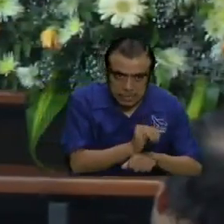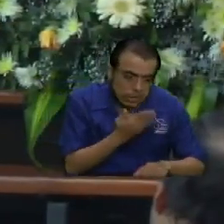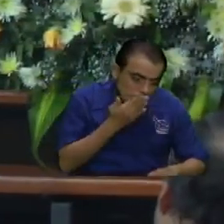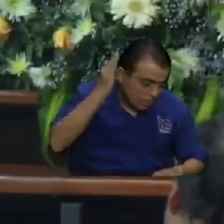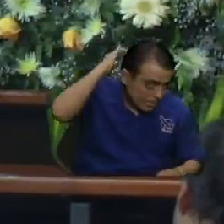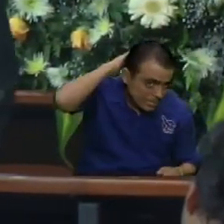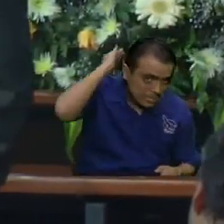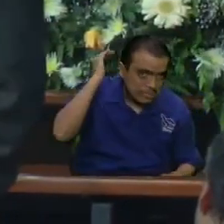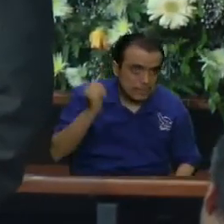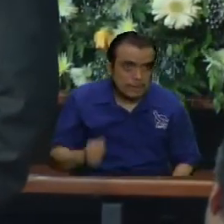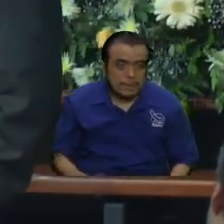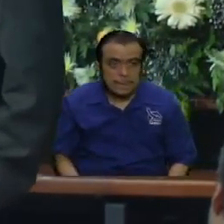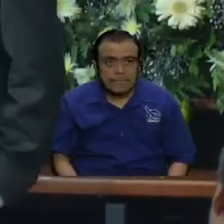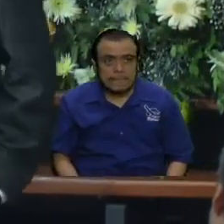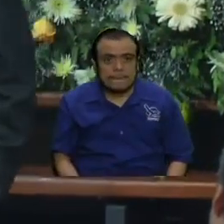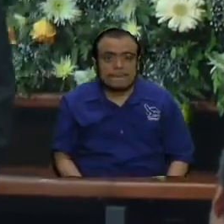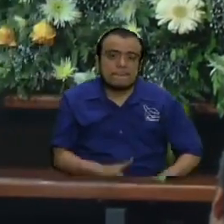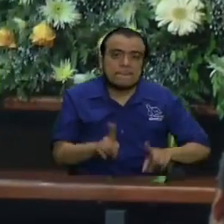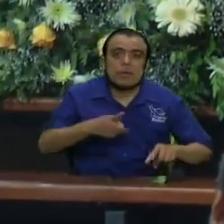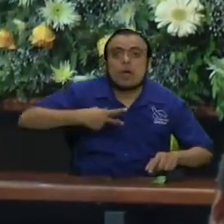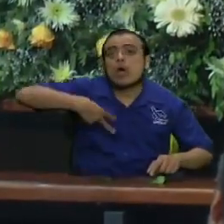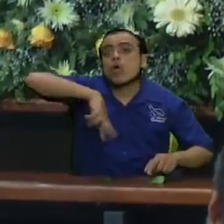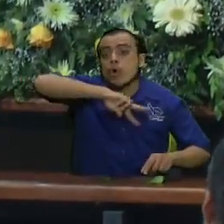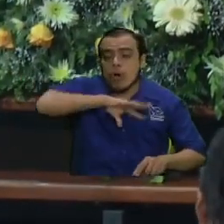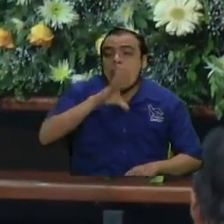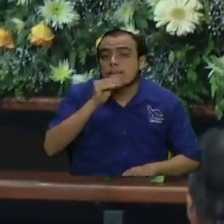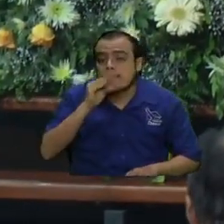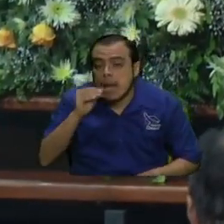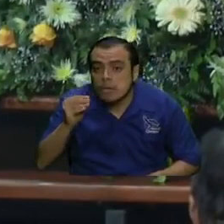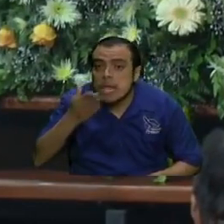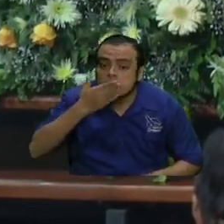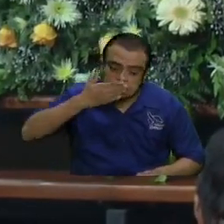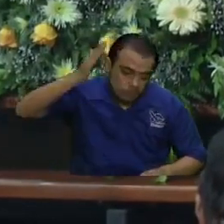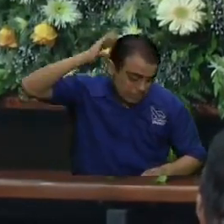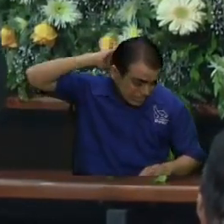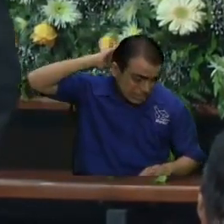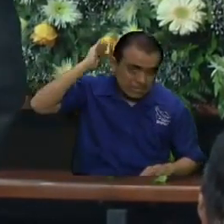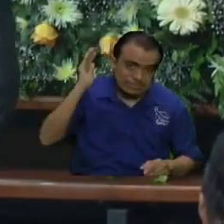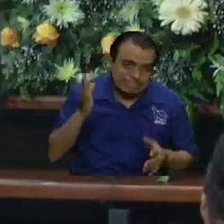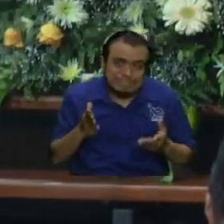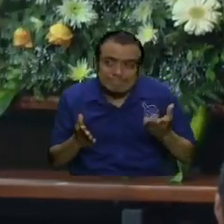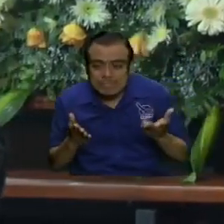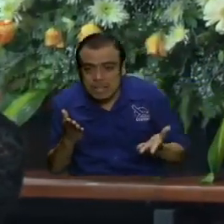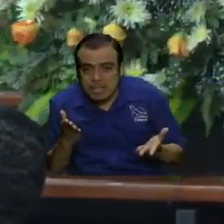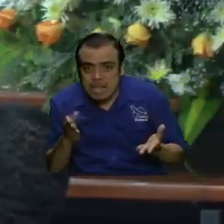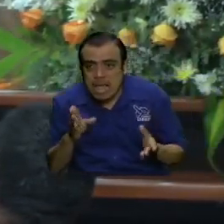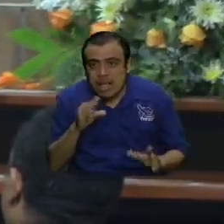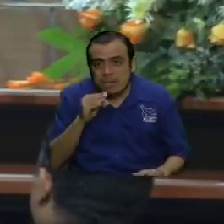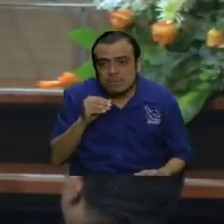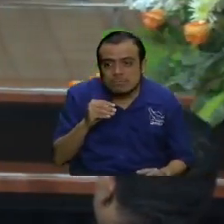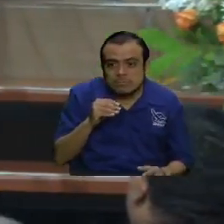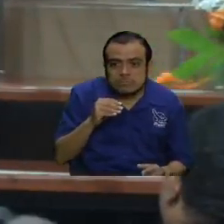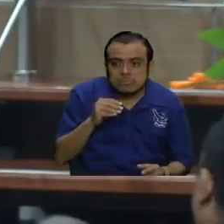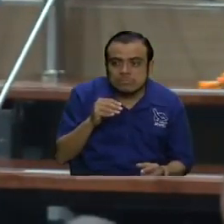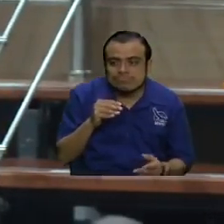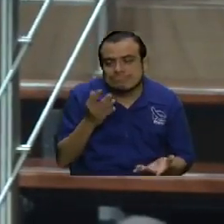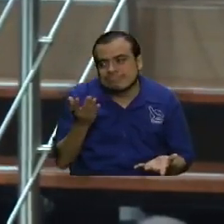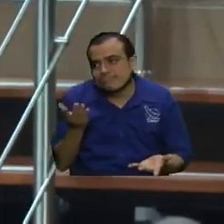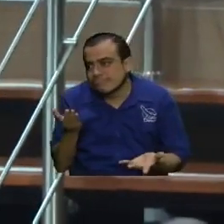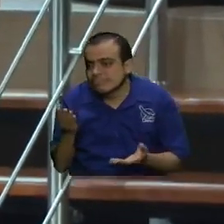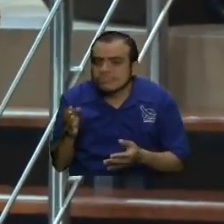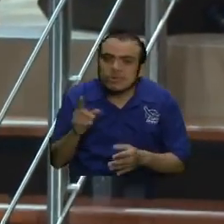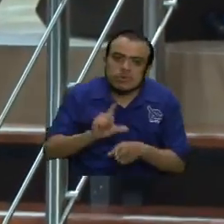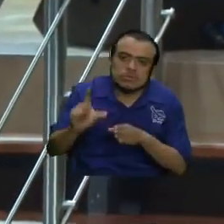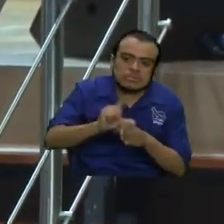Pero hermano, nosotros cuando hablamos de la hipocresía a veces nos quedamos solamente en un plano que es muy